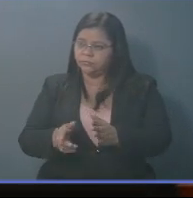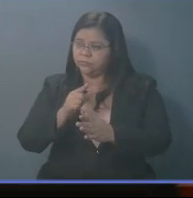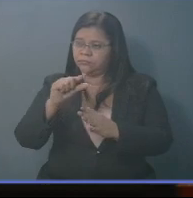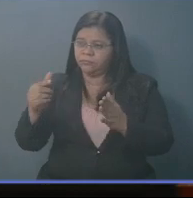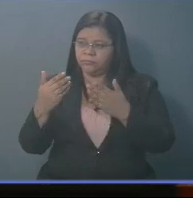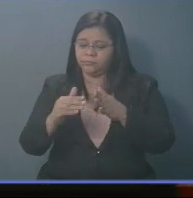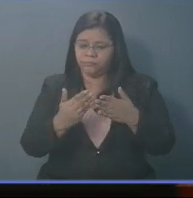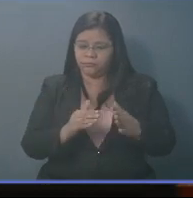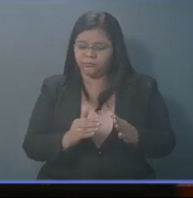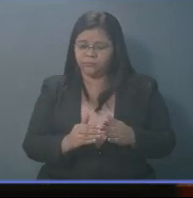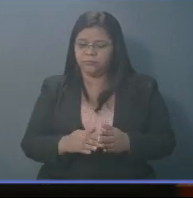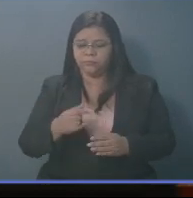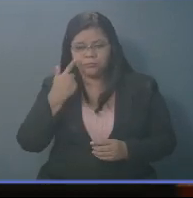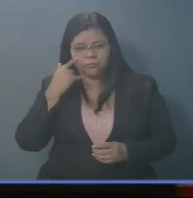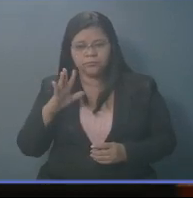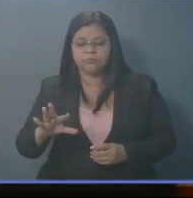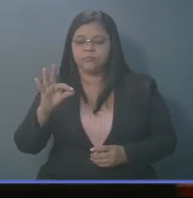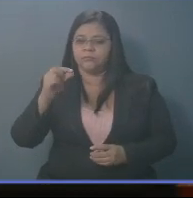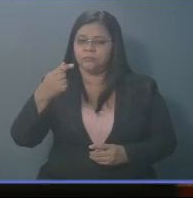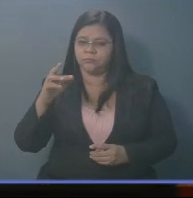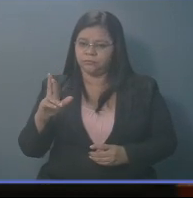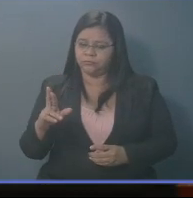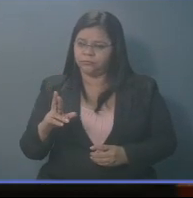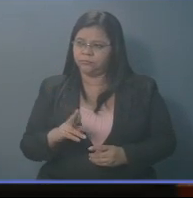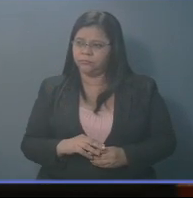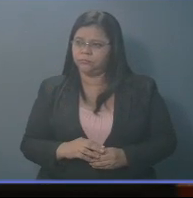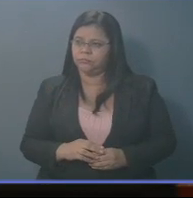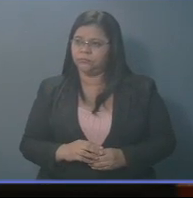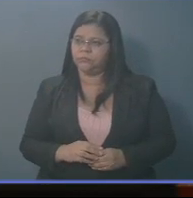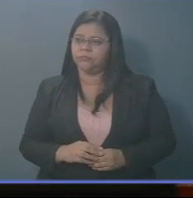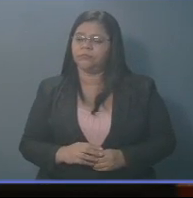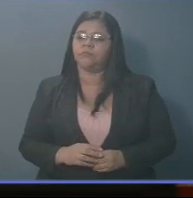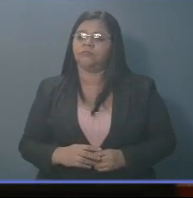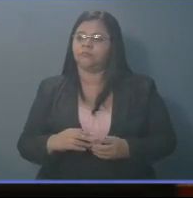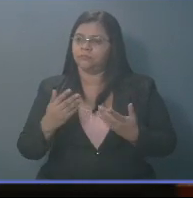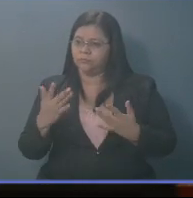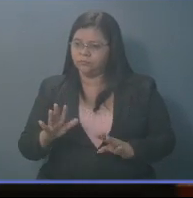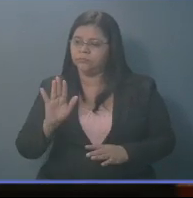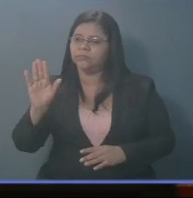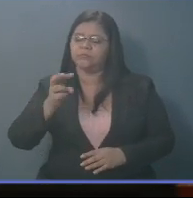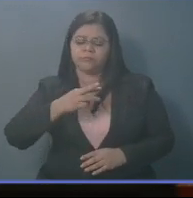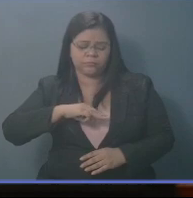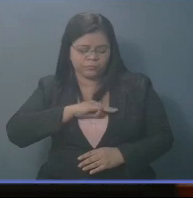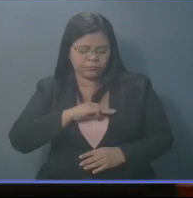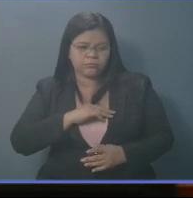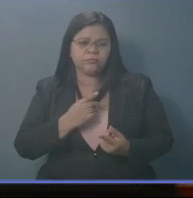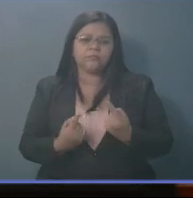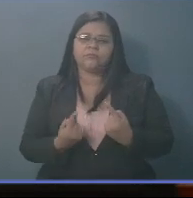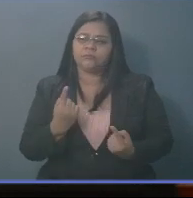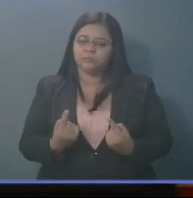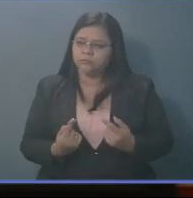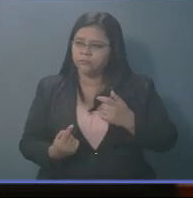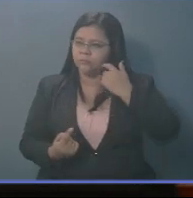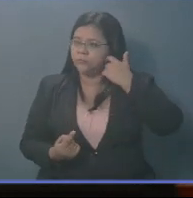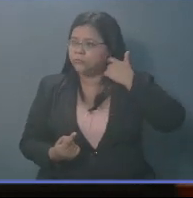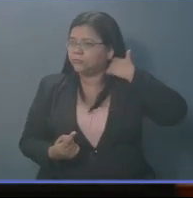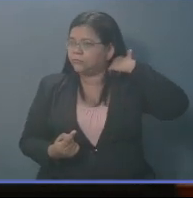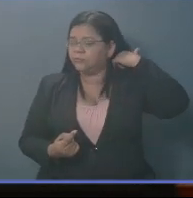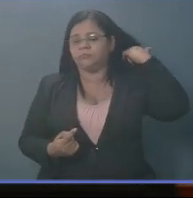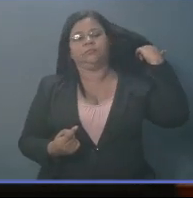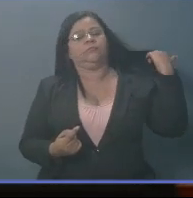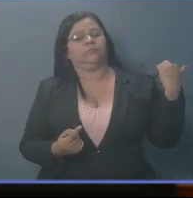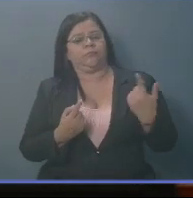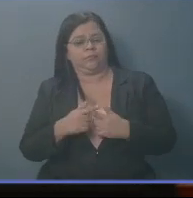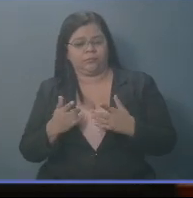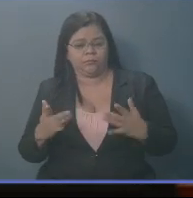como es el caso de la Fiscalía General de la República. ¿Cuál es su misión? Y si uno se va a